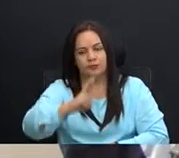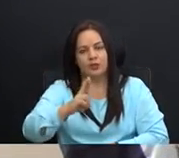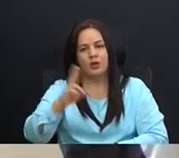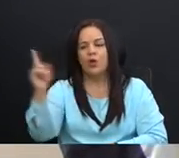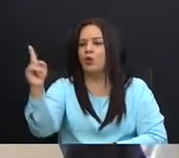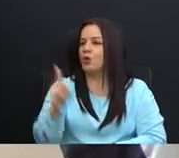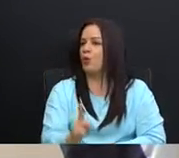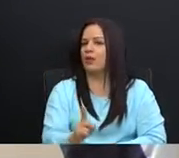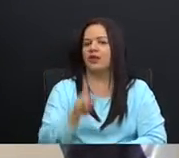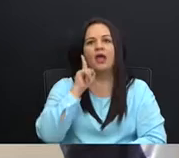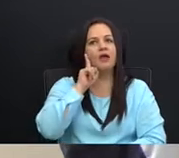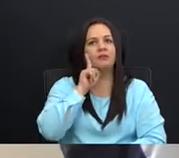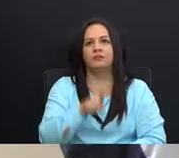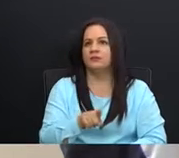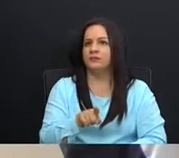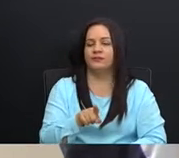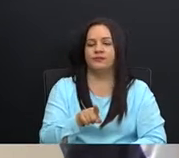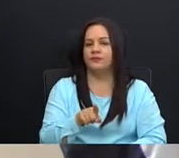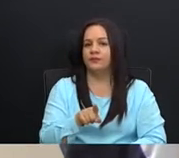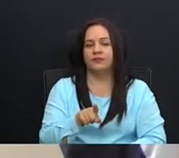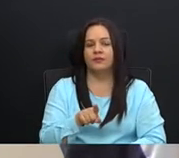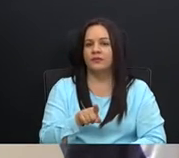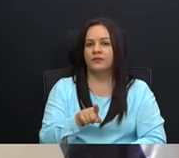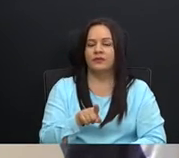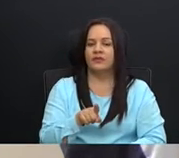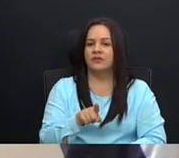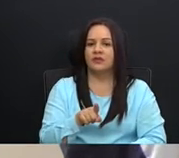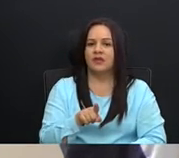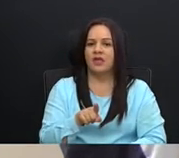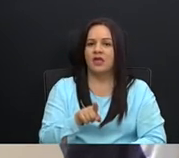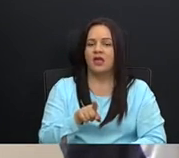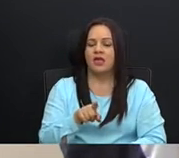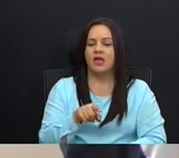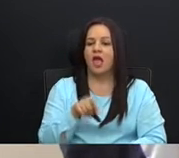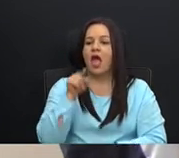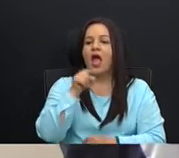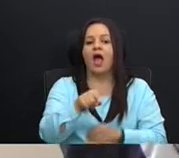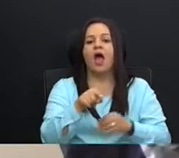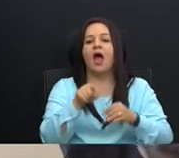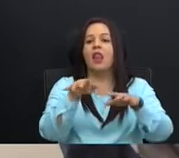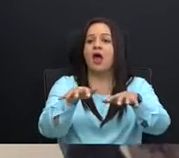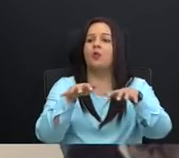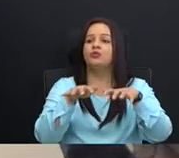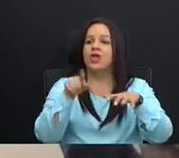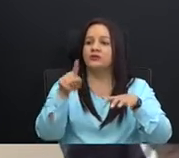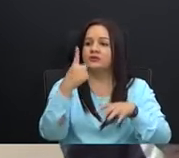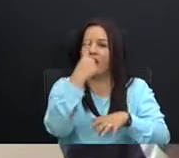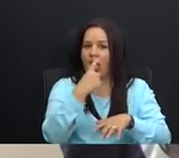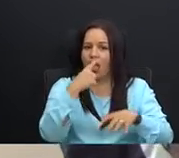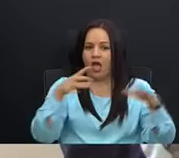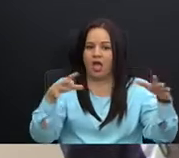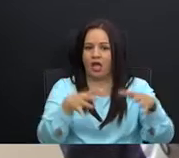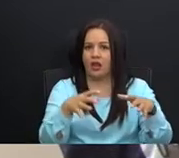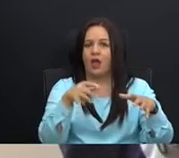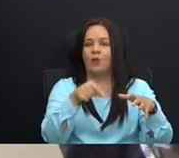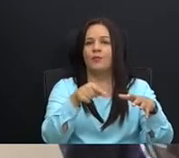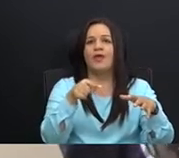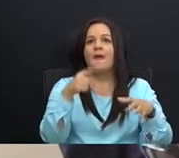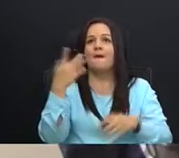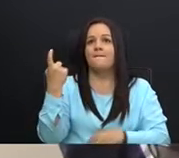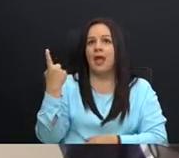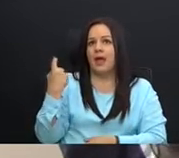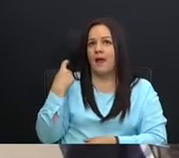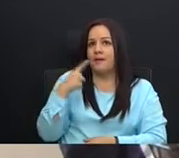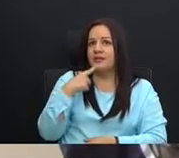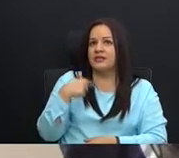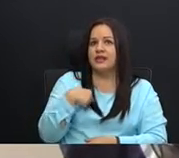vine a mentirle, a esa, a esa, en la audiencia, que usted está haciendo referencia, me acaban de indicar,